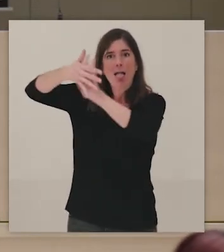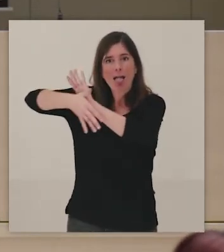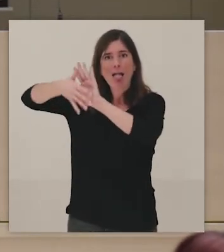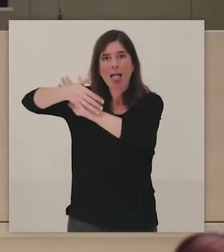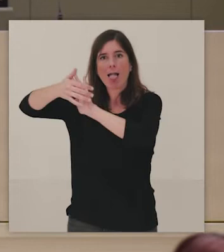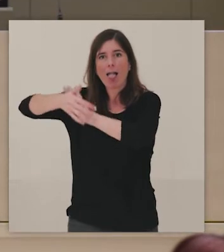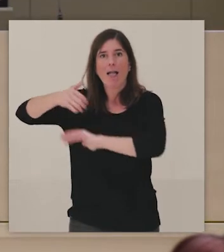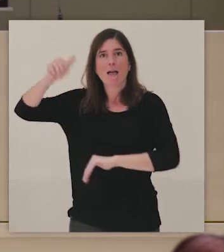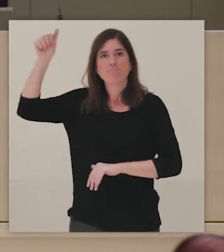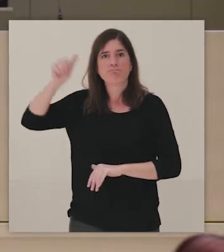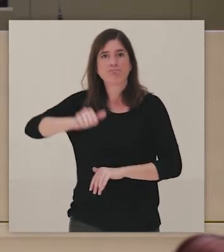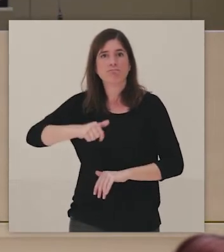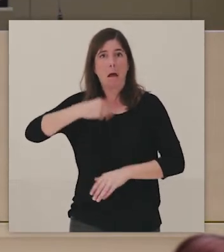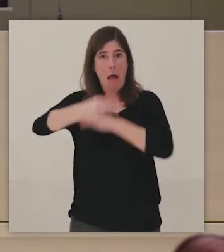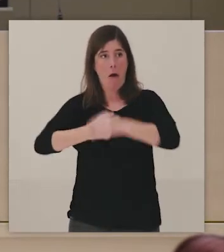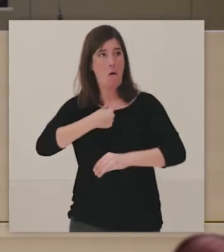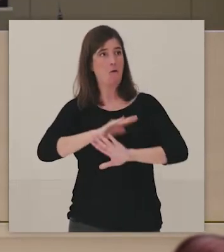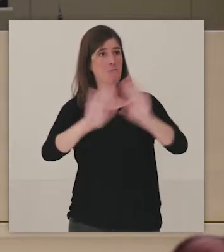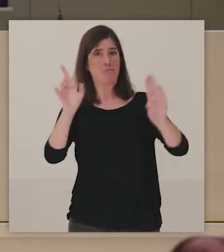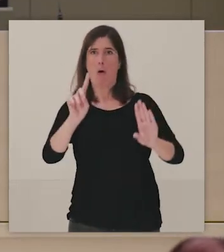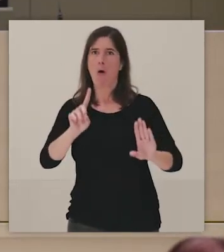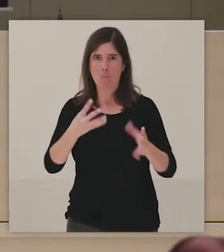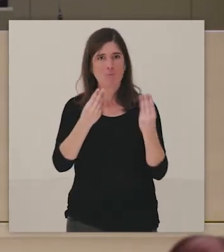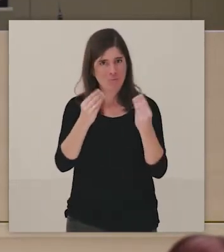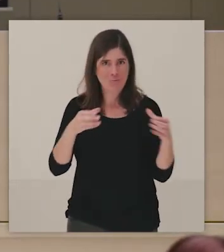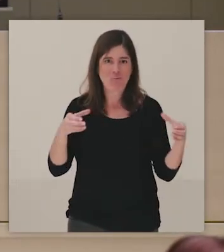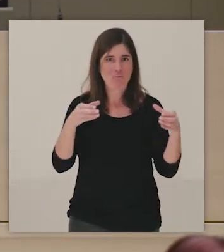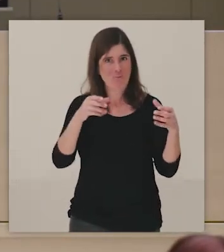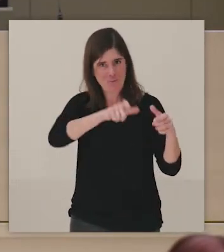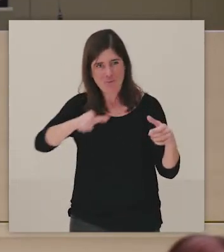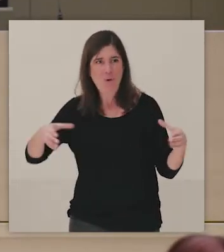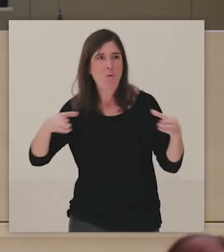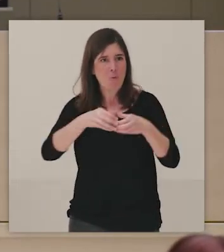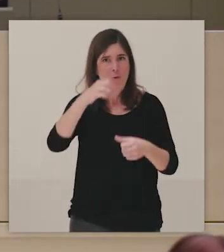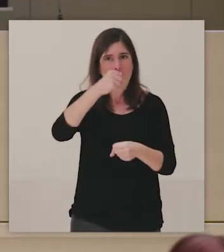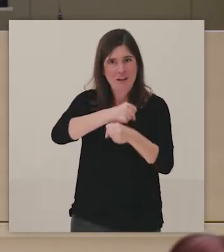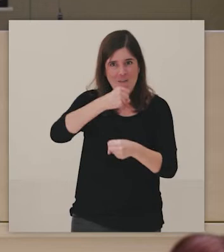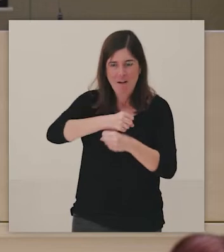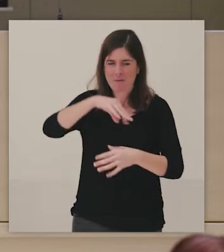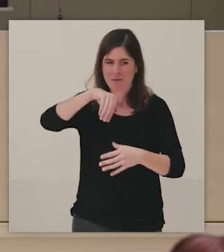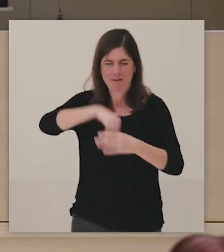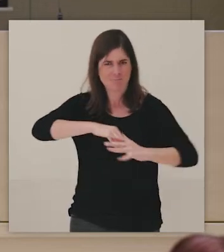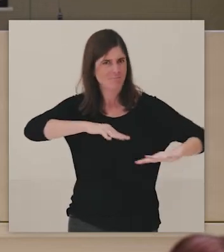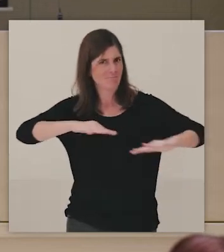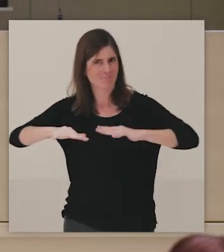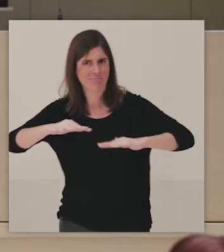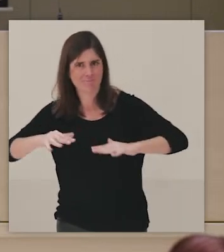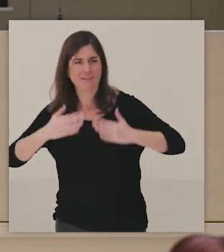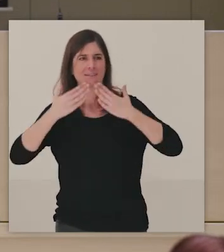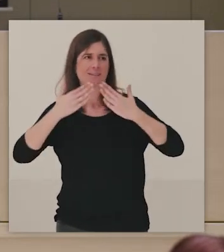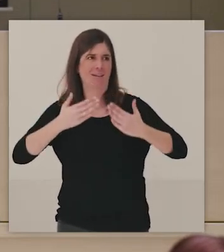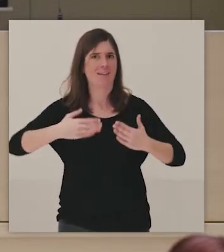yo, ni mucho menos. Hay mucha gente detrás de todas estas actividades y de estos proyectos. Entonces,